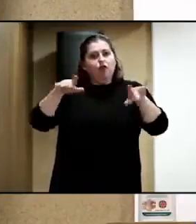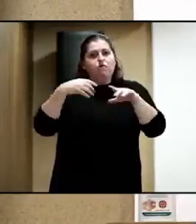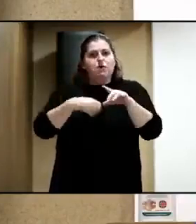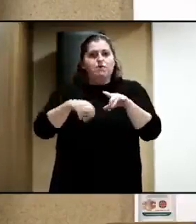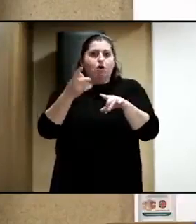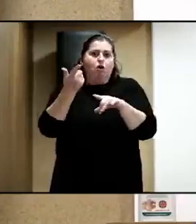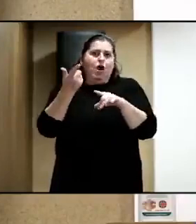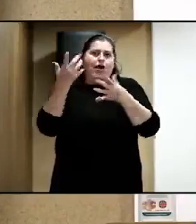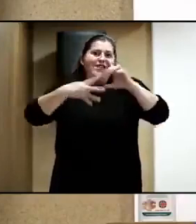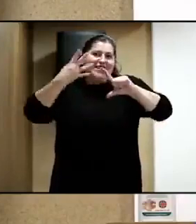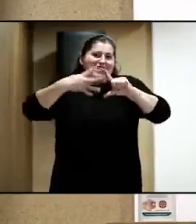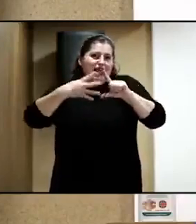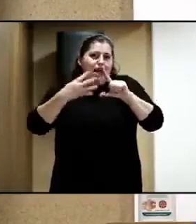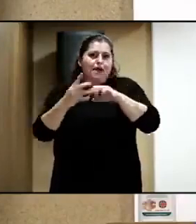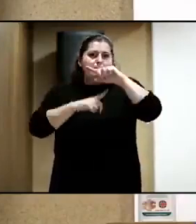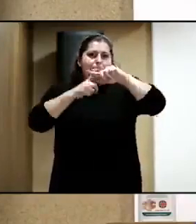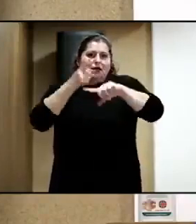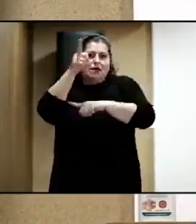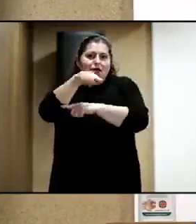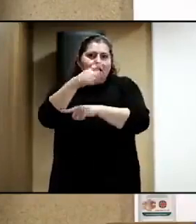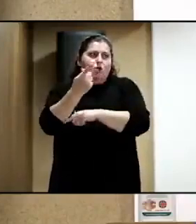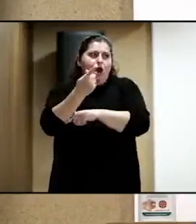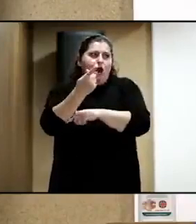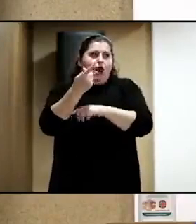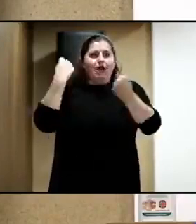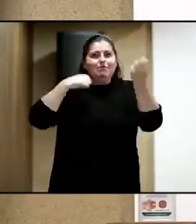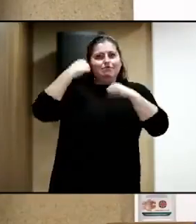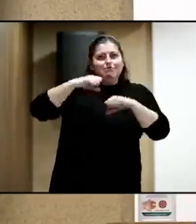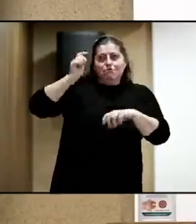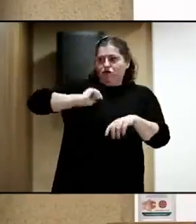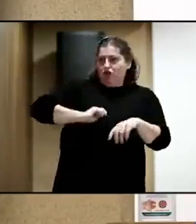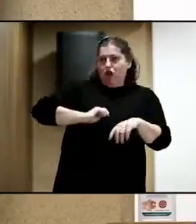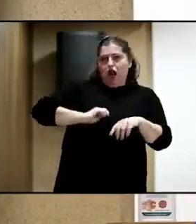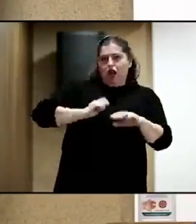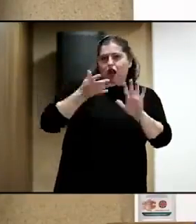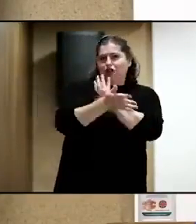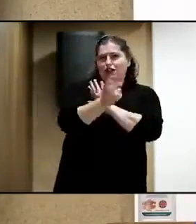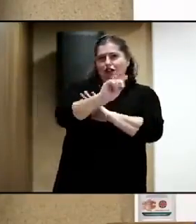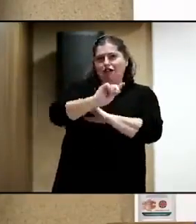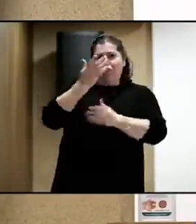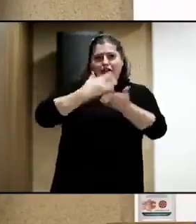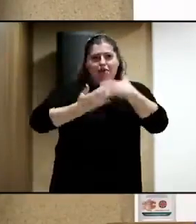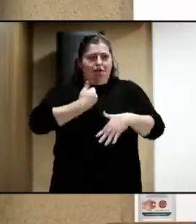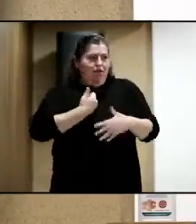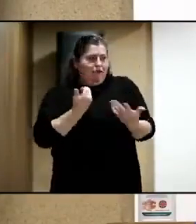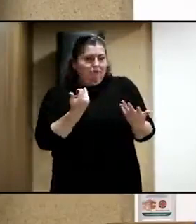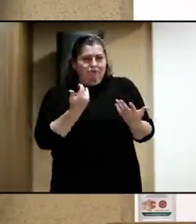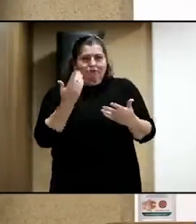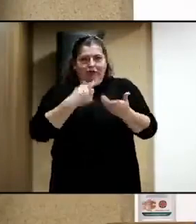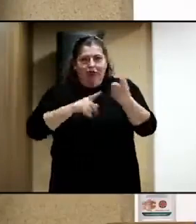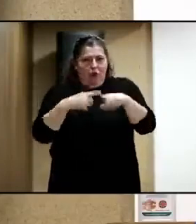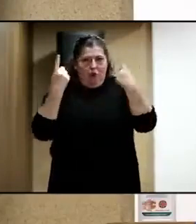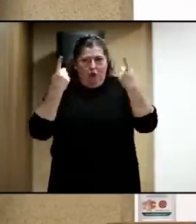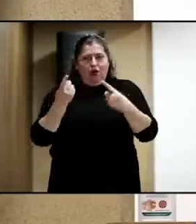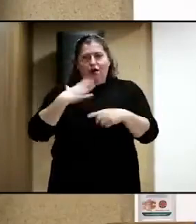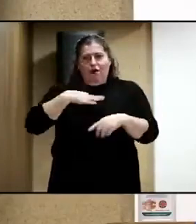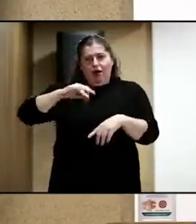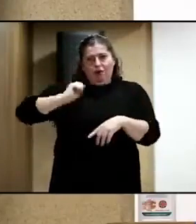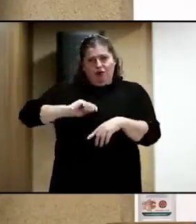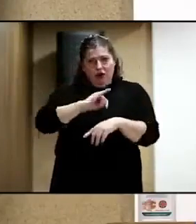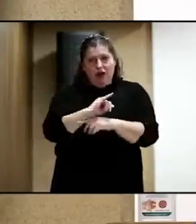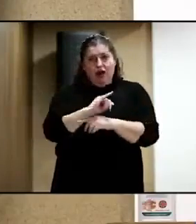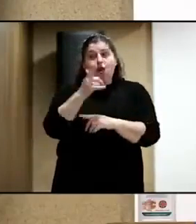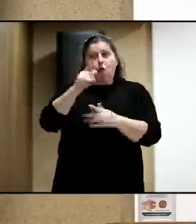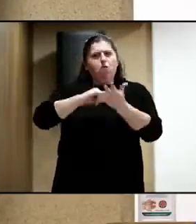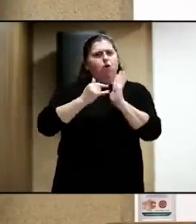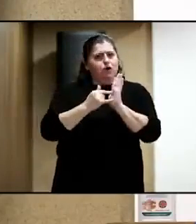¿no? Y demostrar también, una vez más, que el talento no está reñido con las diferentes capacidades, ¿no? En este caso es